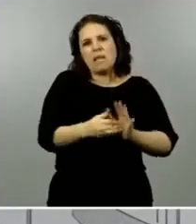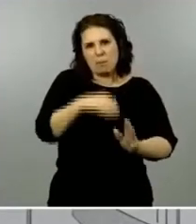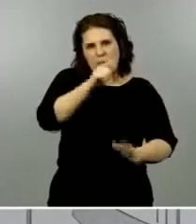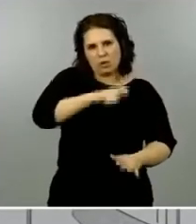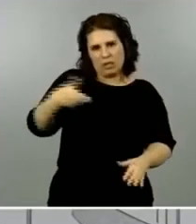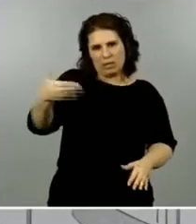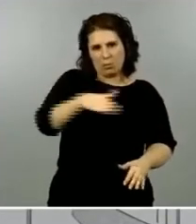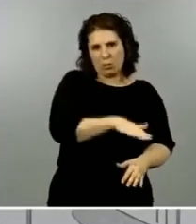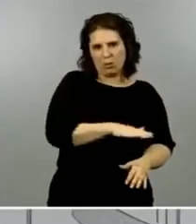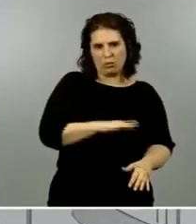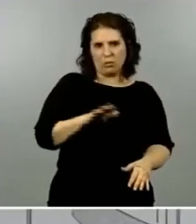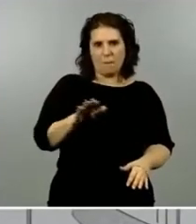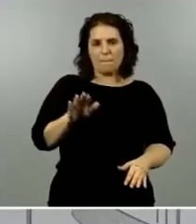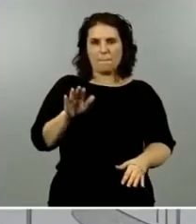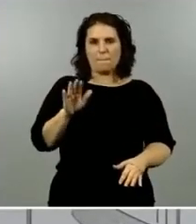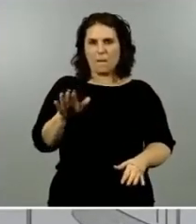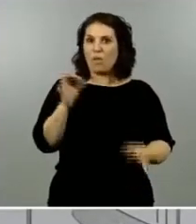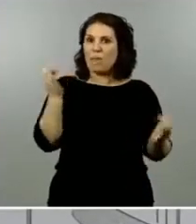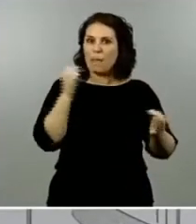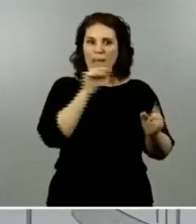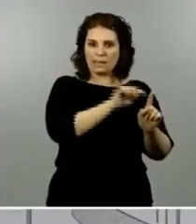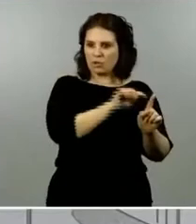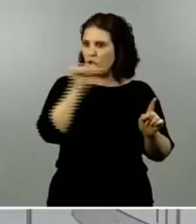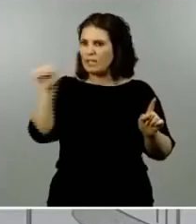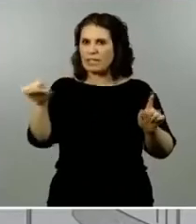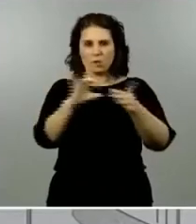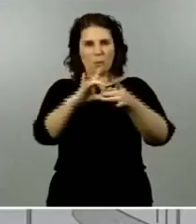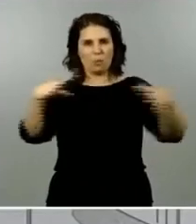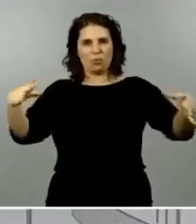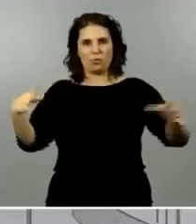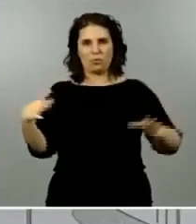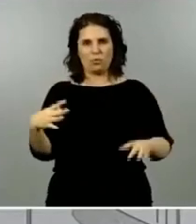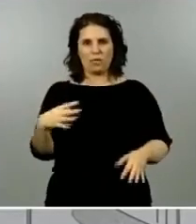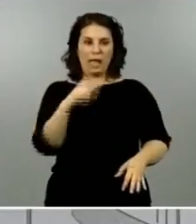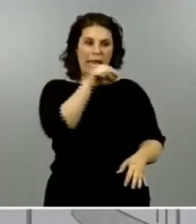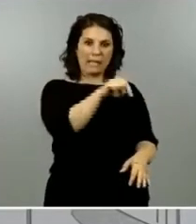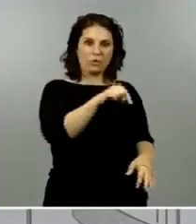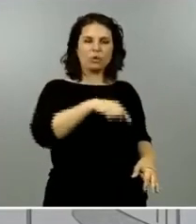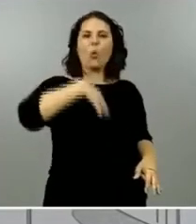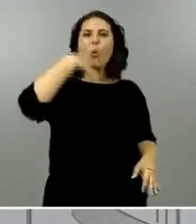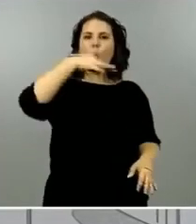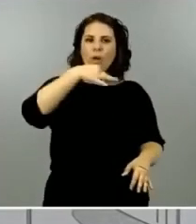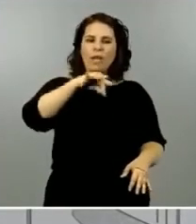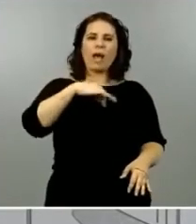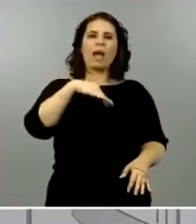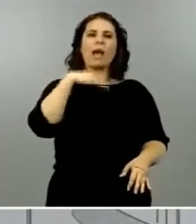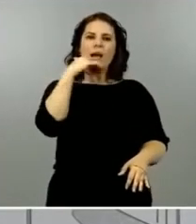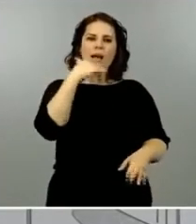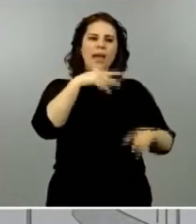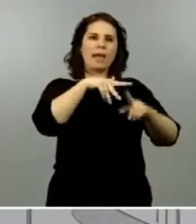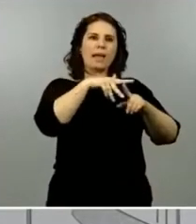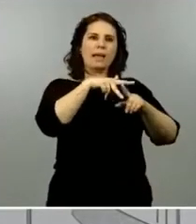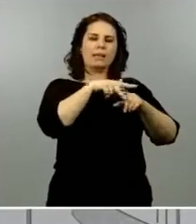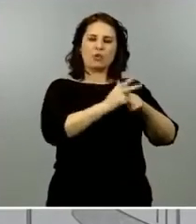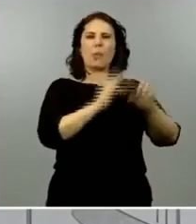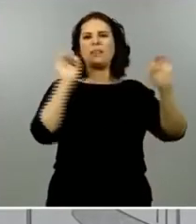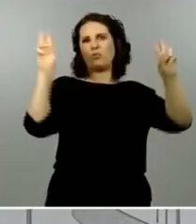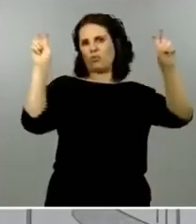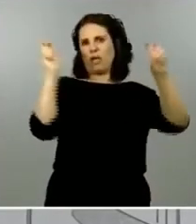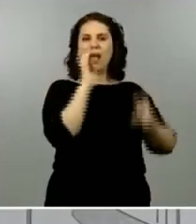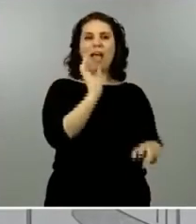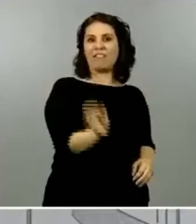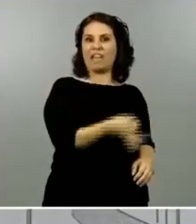de la otra estamos hablando de un instrumento que es eficaz del único instrumento que tenemos ahora mismo en el ámbito constitucional para poder restringir la